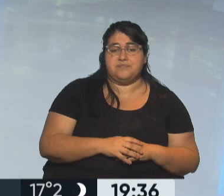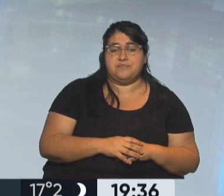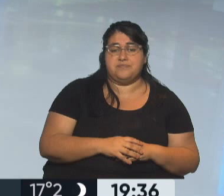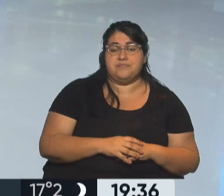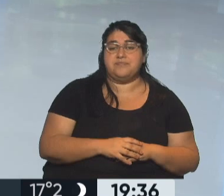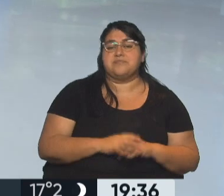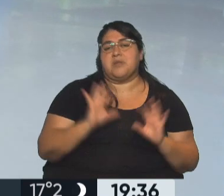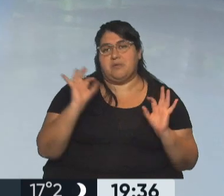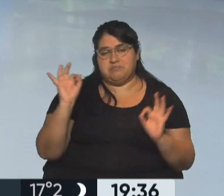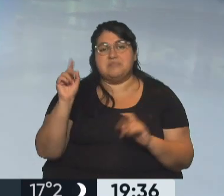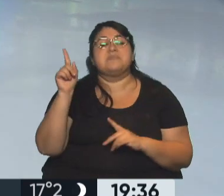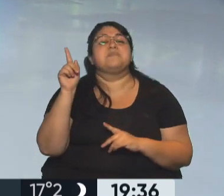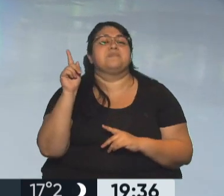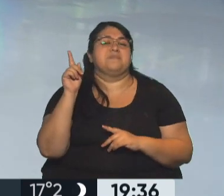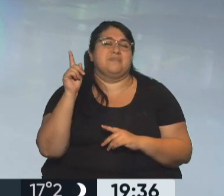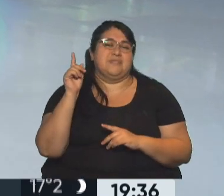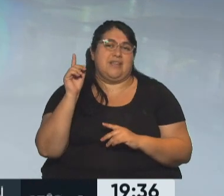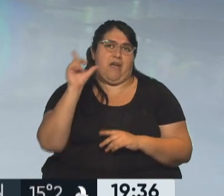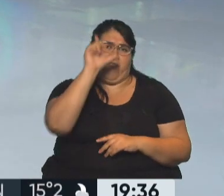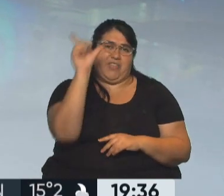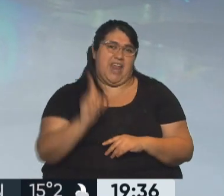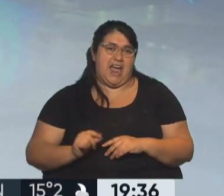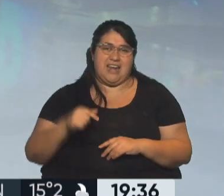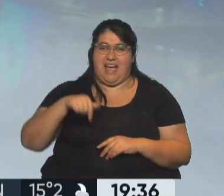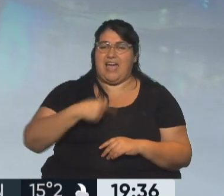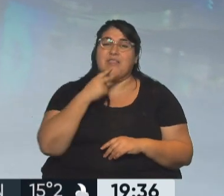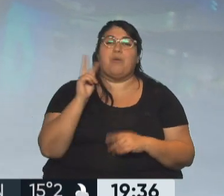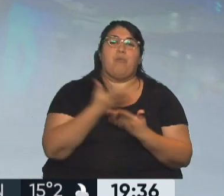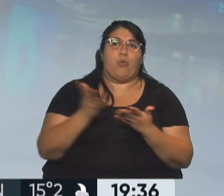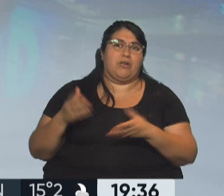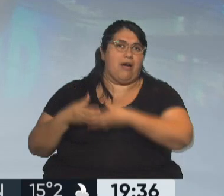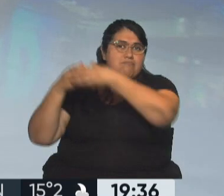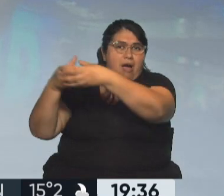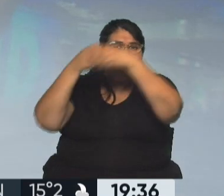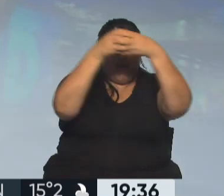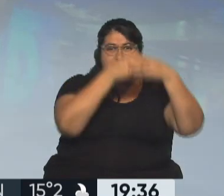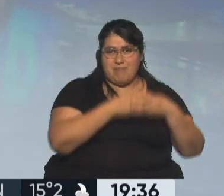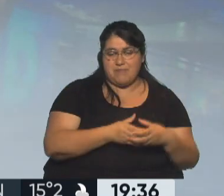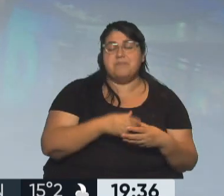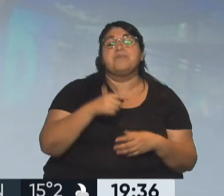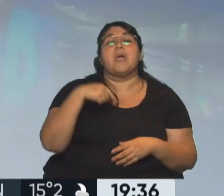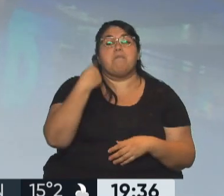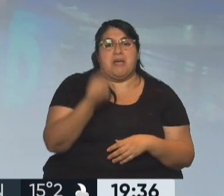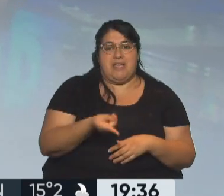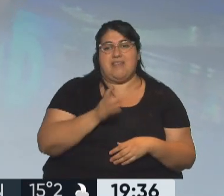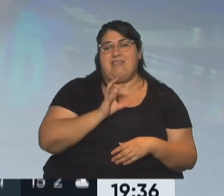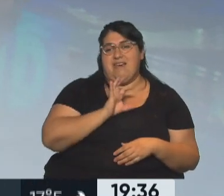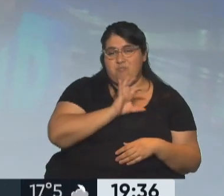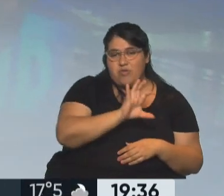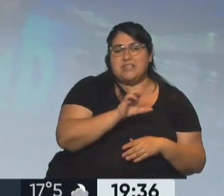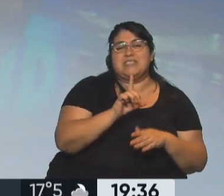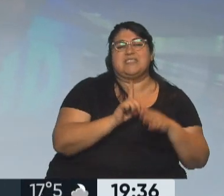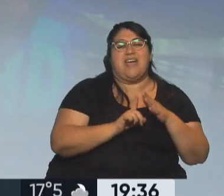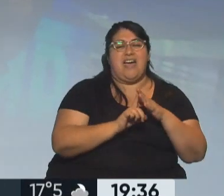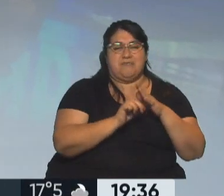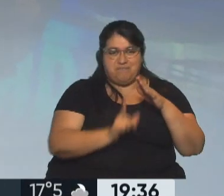Bien, seguimos recorriendo en esta cobertura bien federal de la televisión pública todas las provincias donde mañana se va a votar. También en el extremo sur del país,